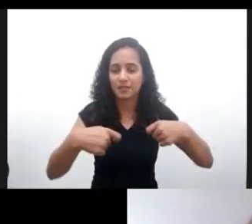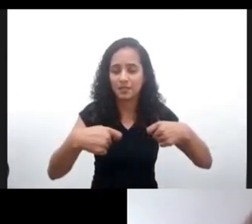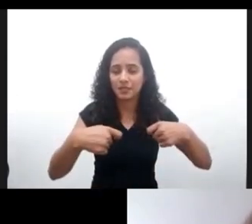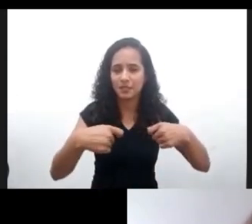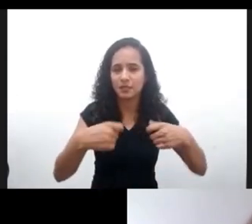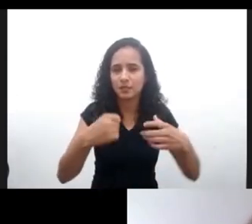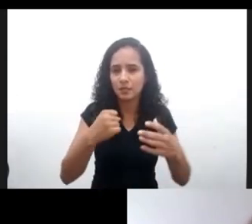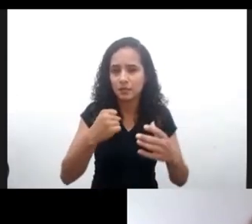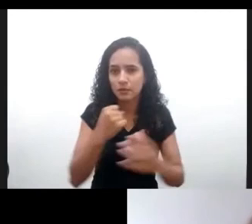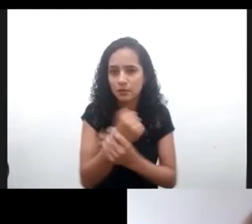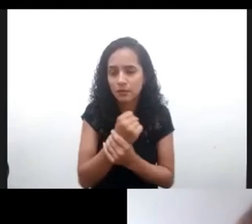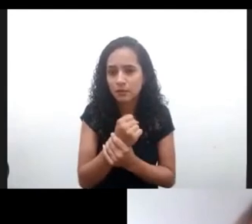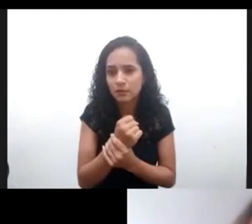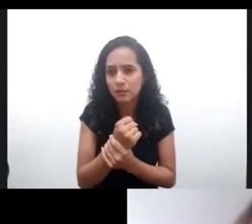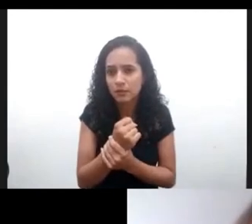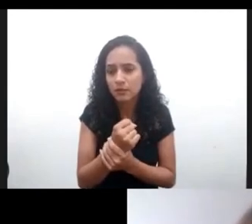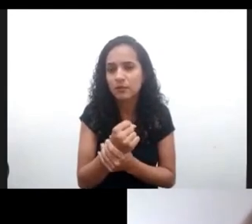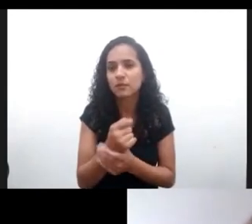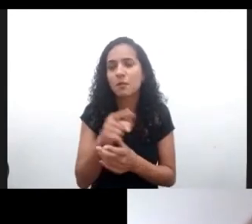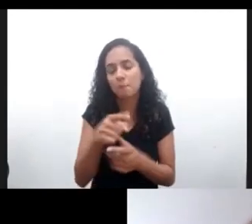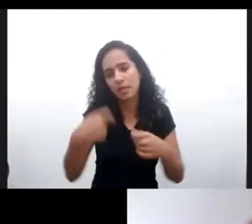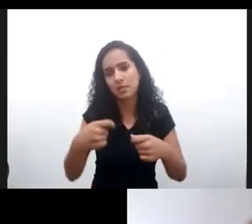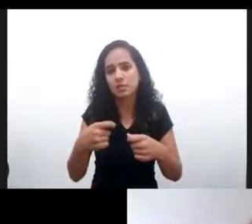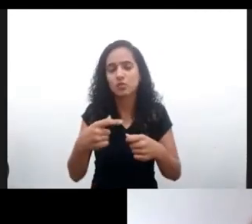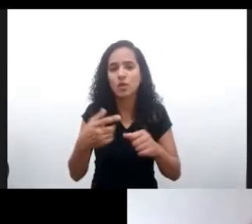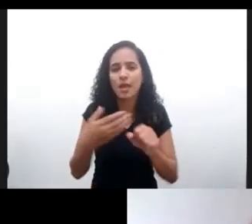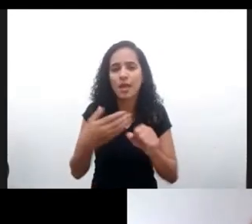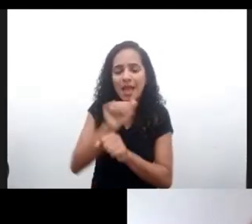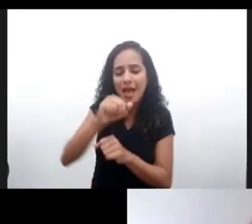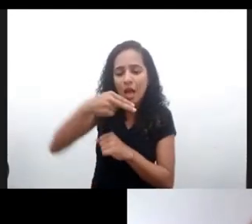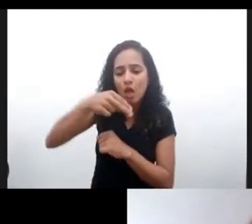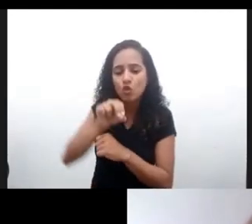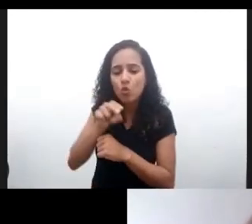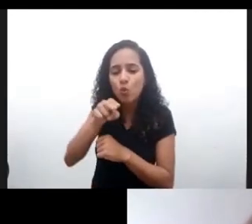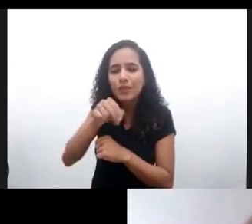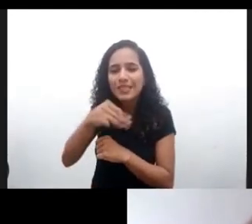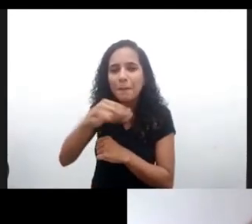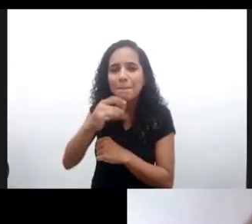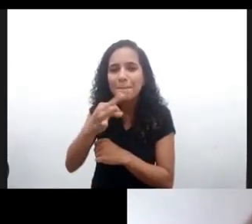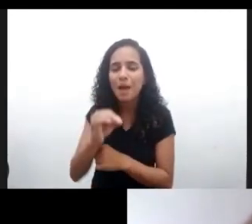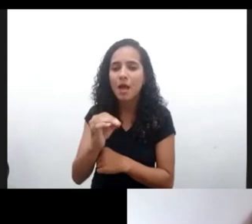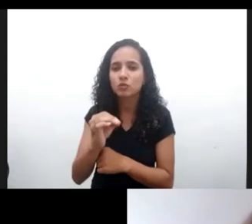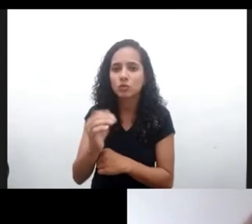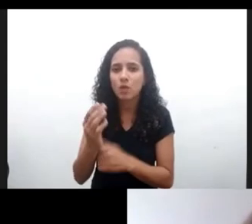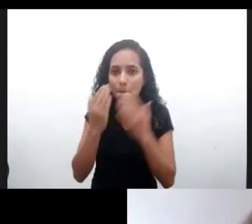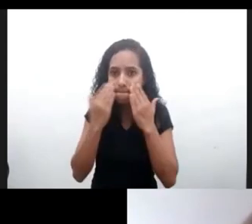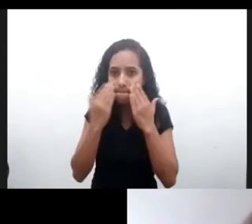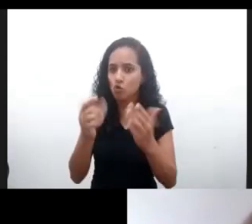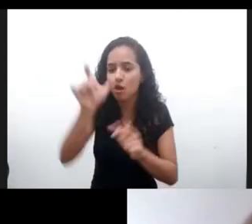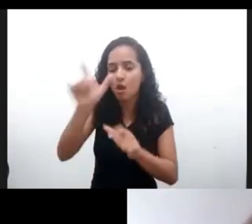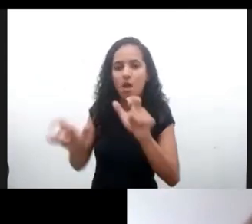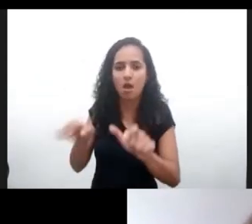caso asegurando que no conlleve comportamientos riesgosos para los niños, niñas y adolescentes. Aporta una mirada comprensiva